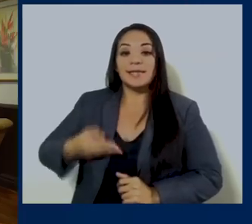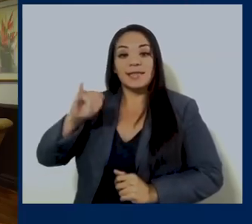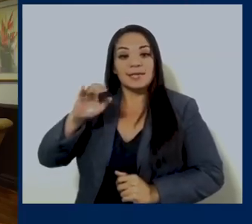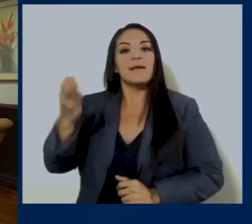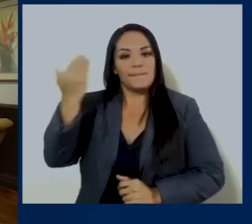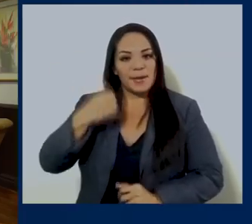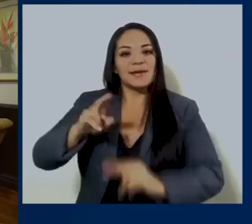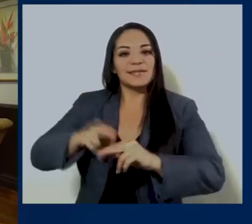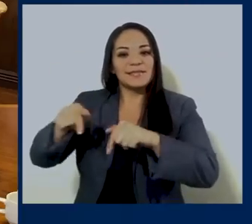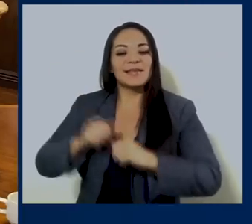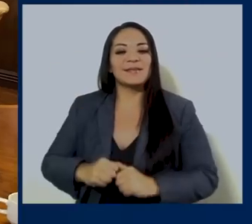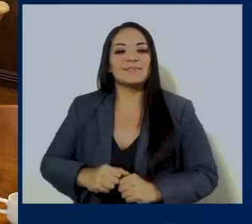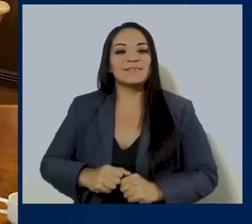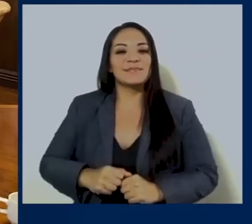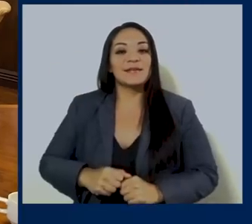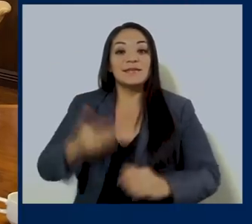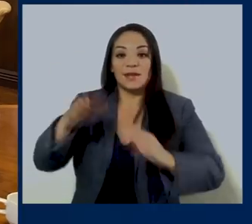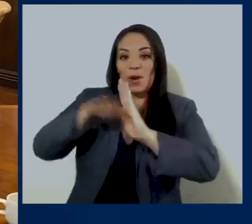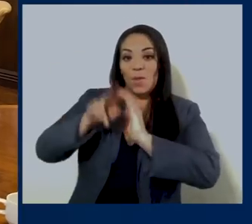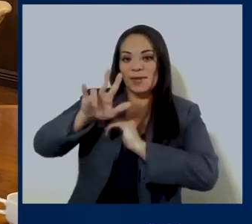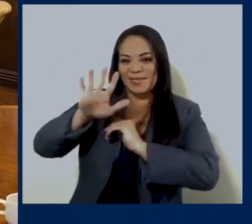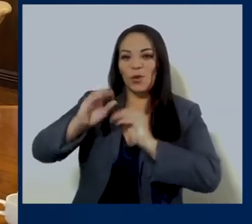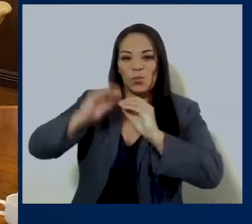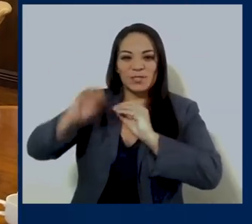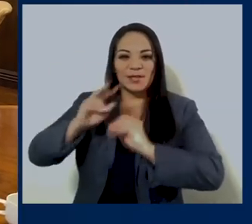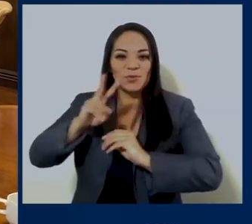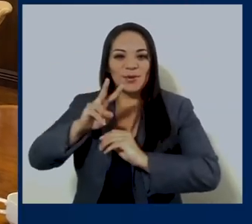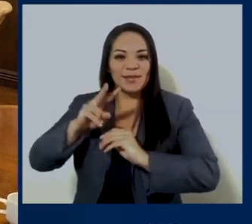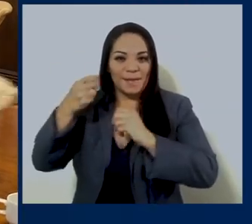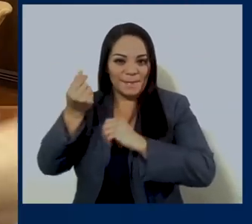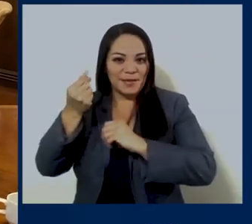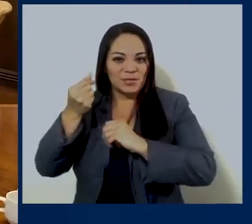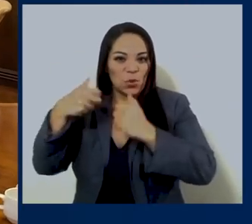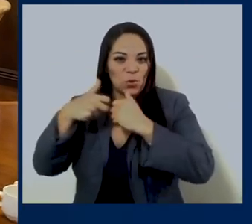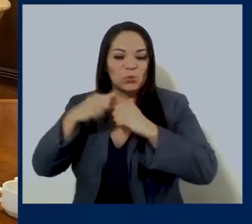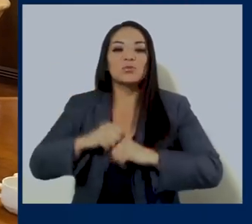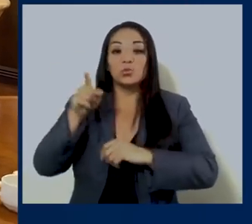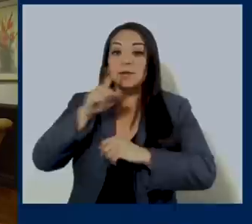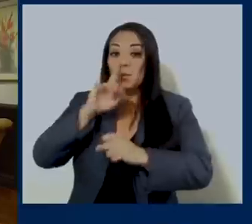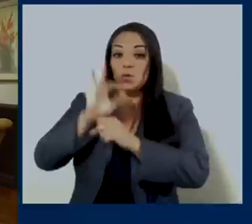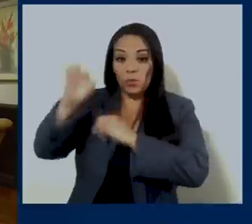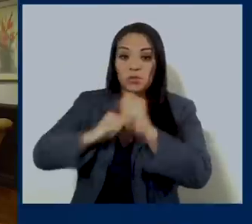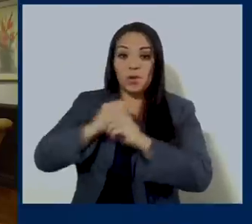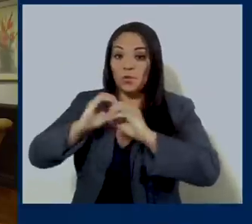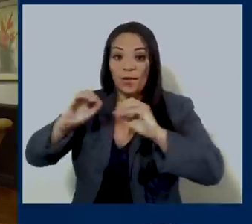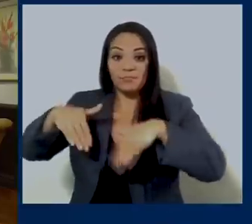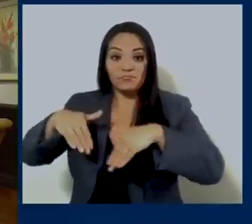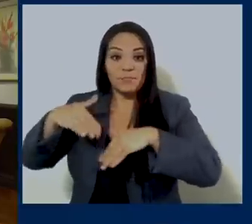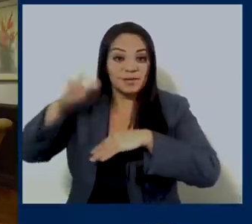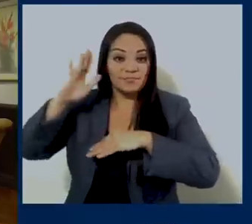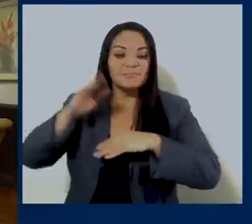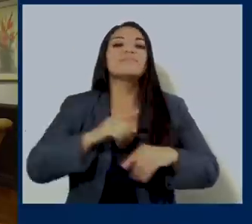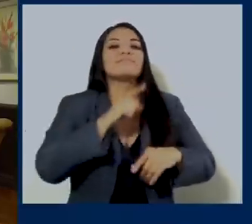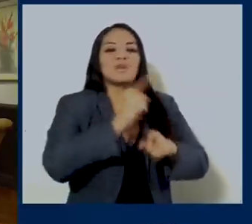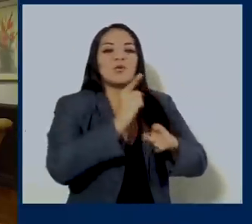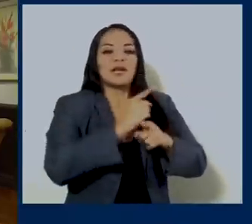Presidente, ICE, siénteseme aquí. Ya bajó el precio 25% de la luz. Sí, señor. Y es cierto que prometió que el año entrante no va haber aumentos. Así